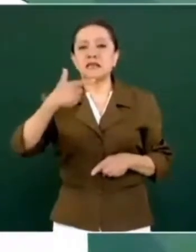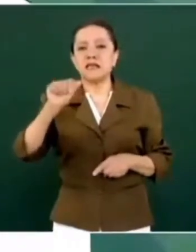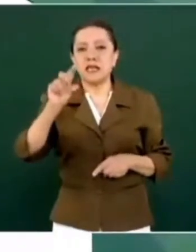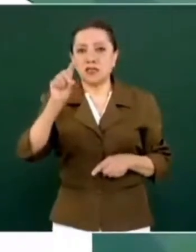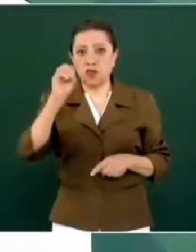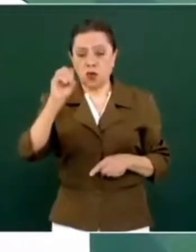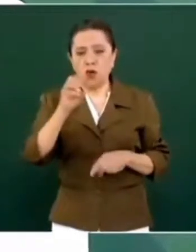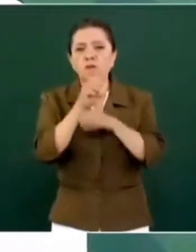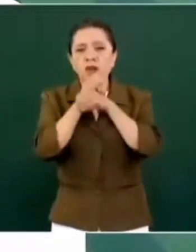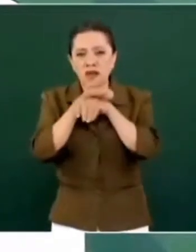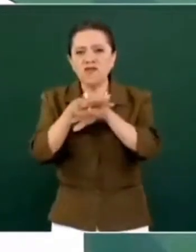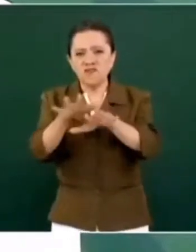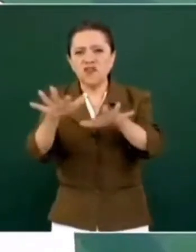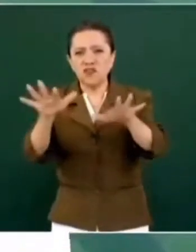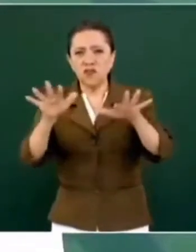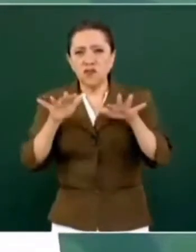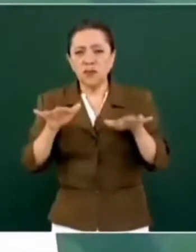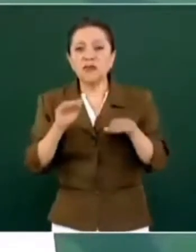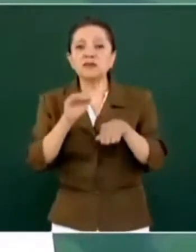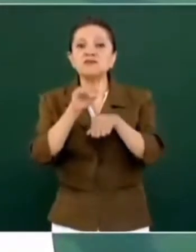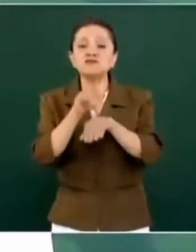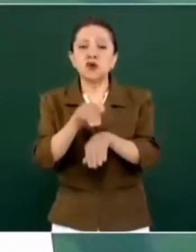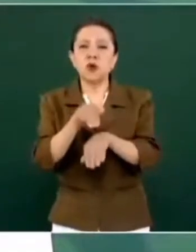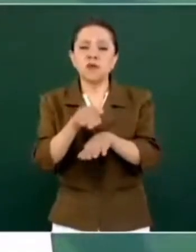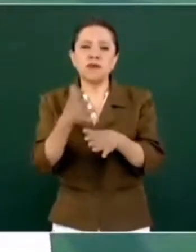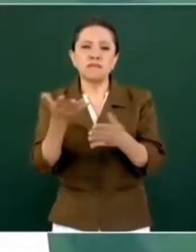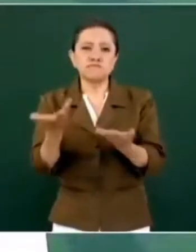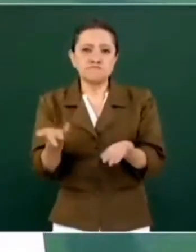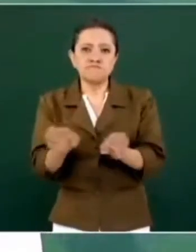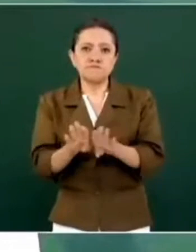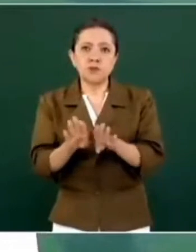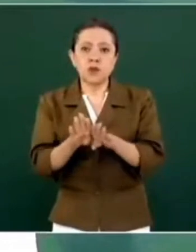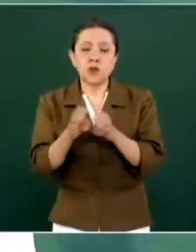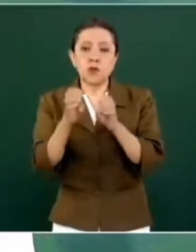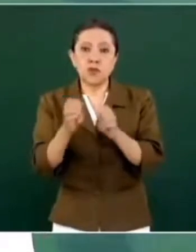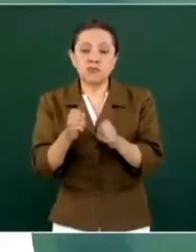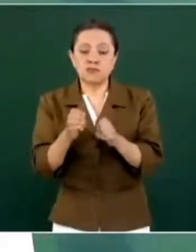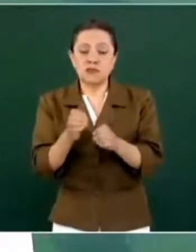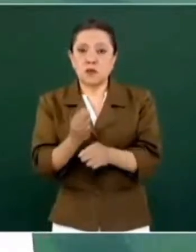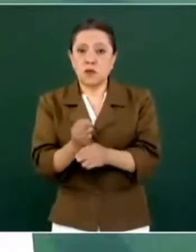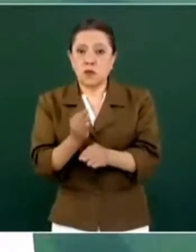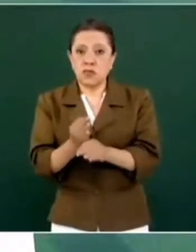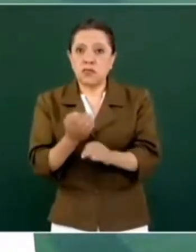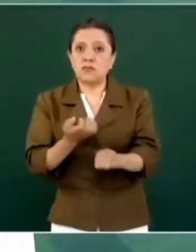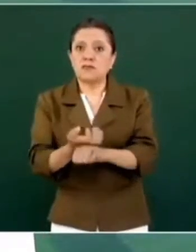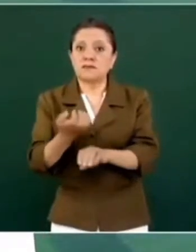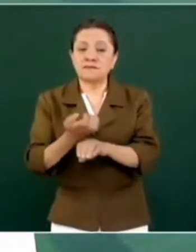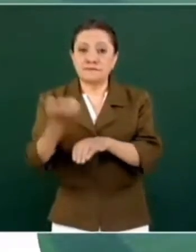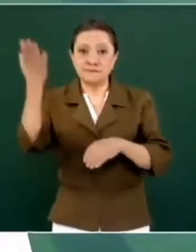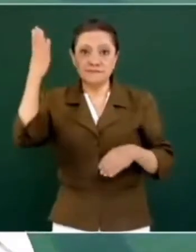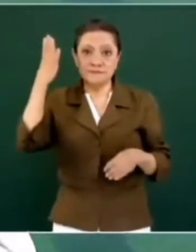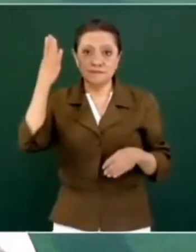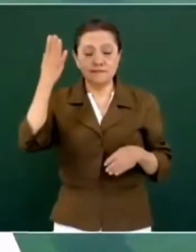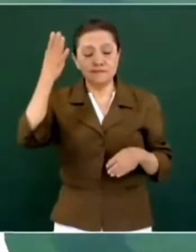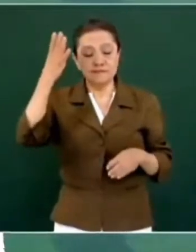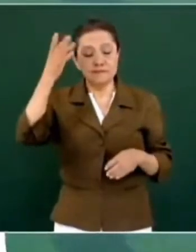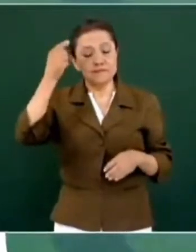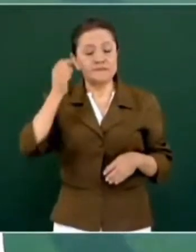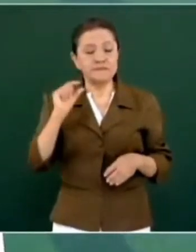sobre la situación también en el estado, en